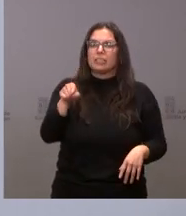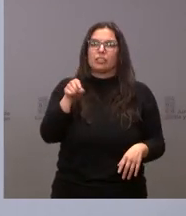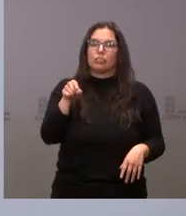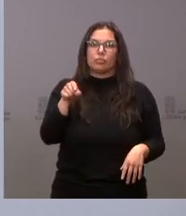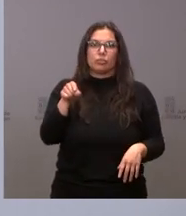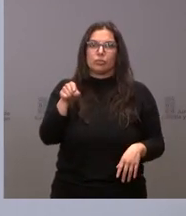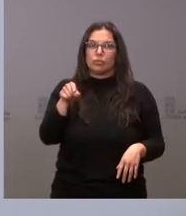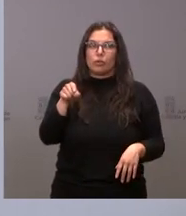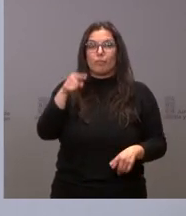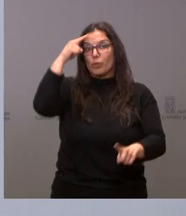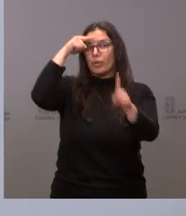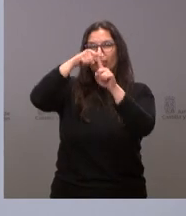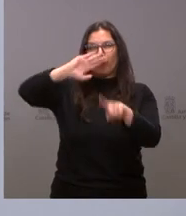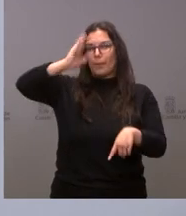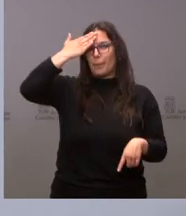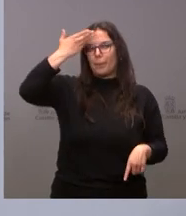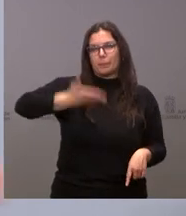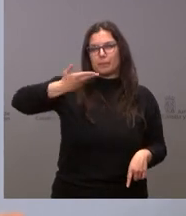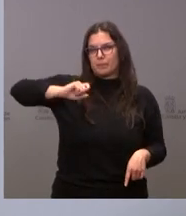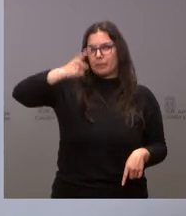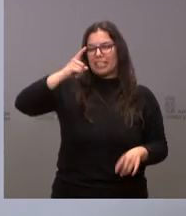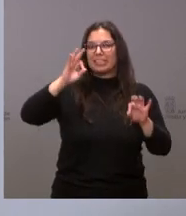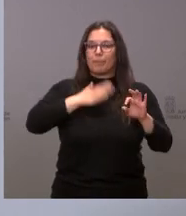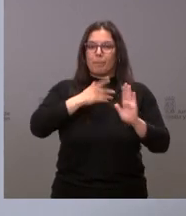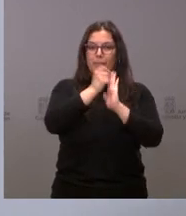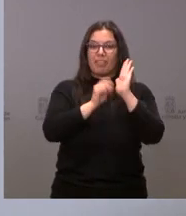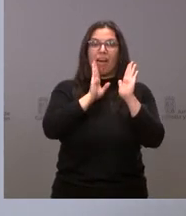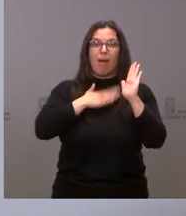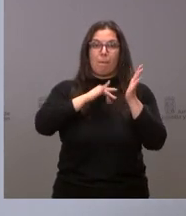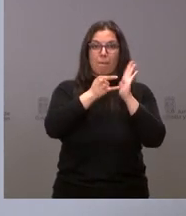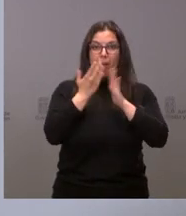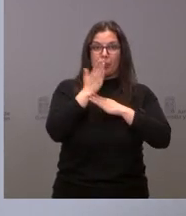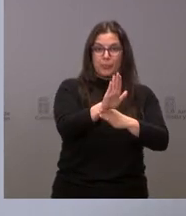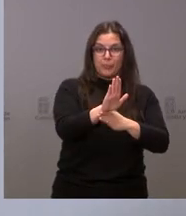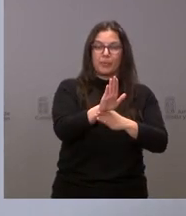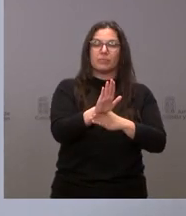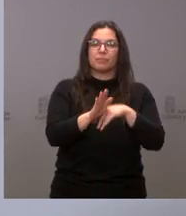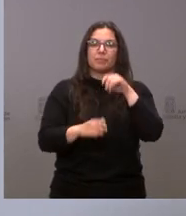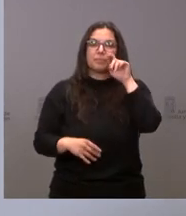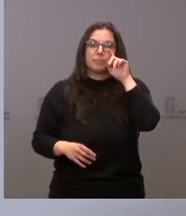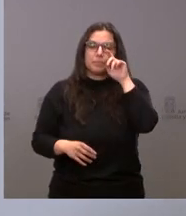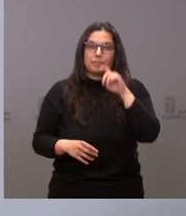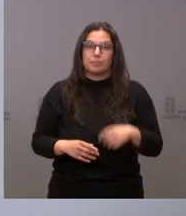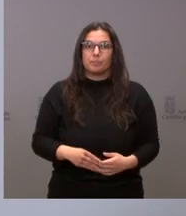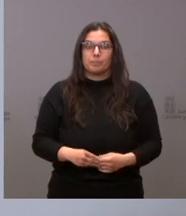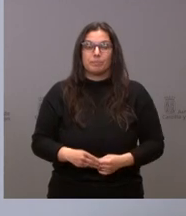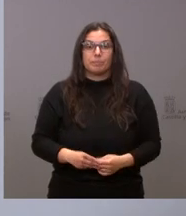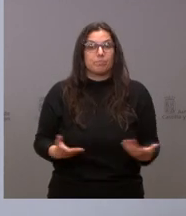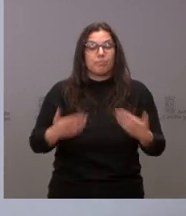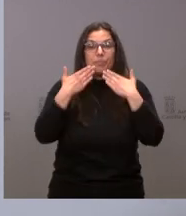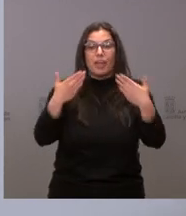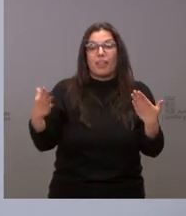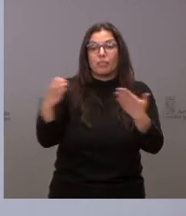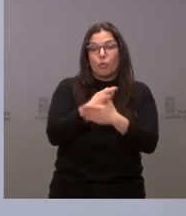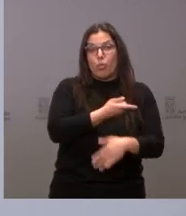los grandes objetivos de las medidas que les acabo de explicar y les agradezco a